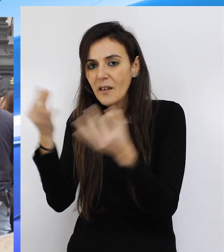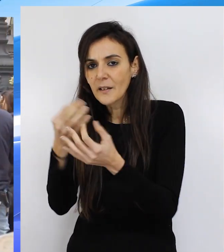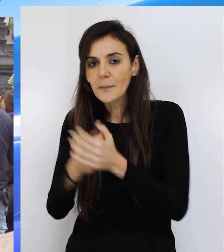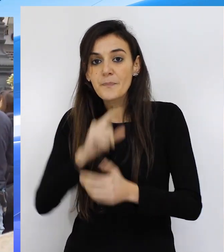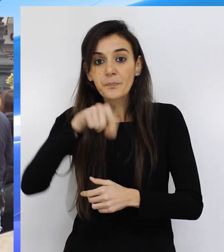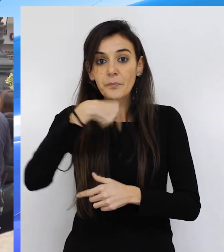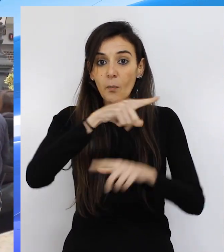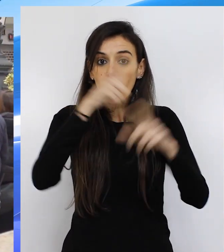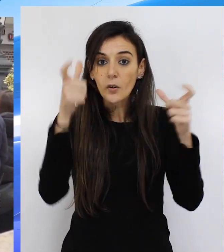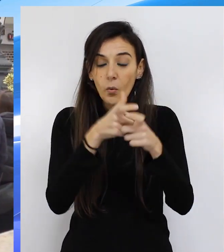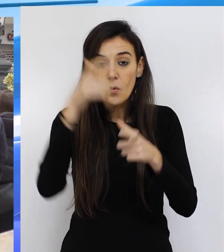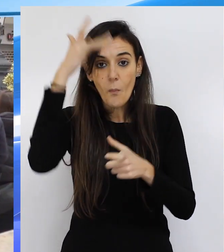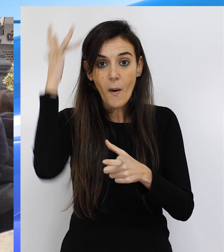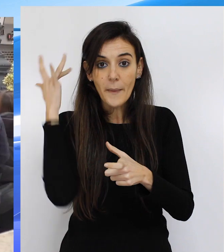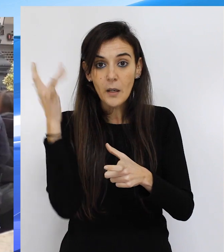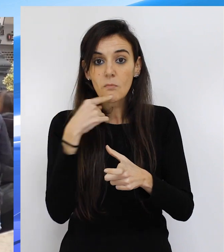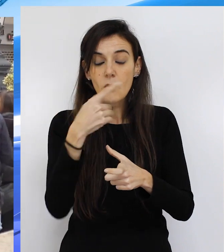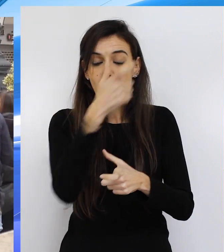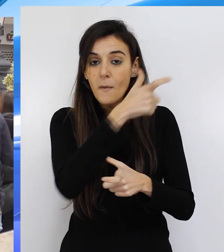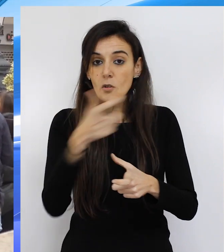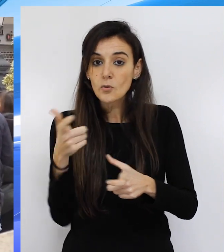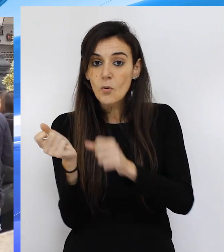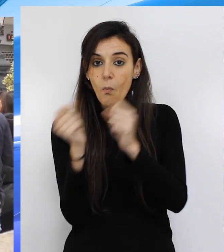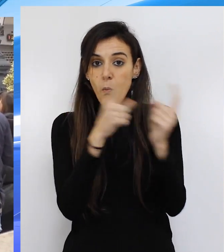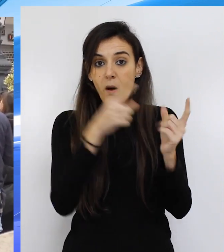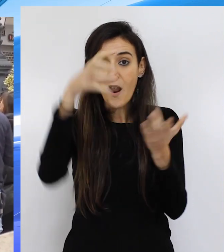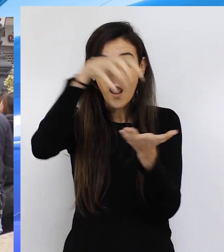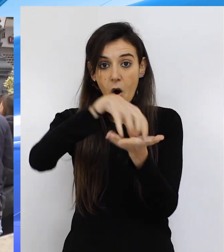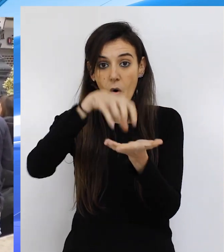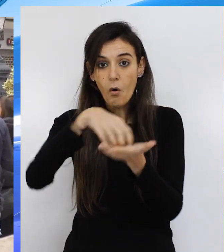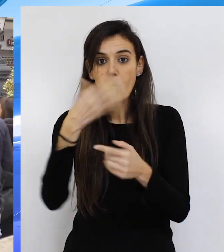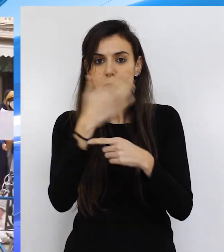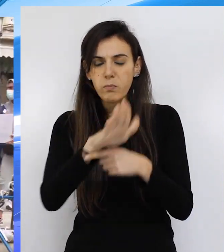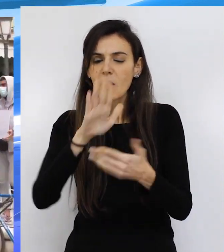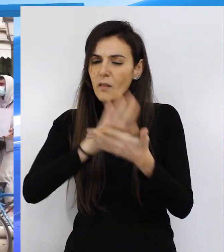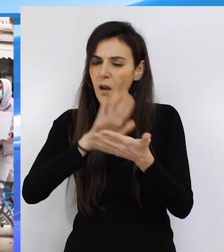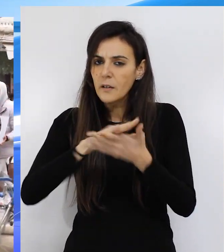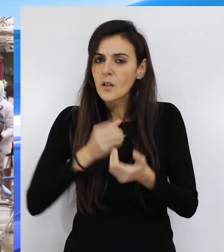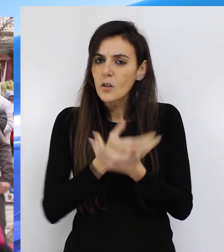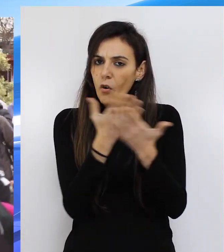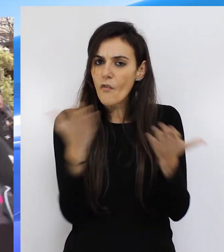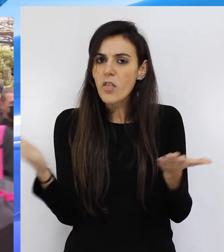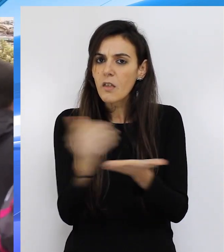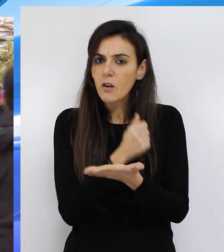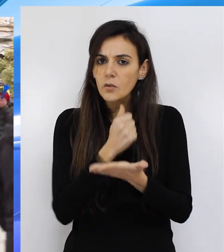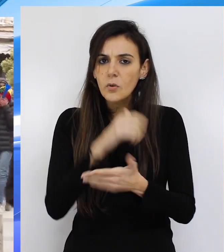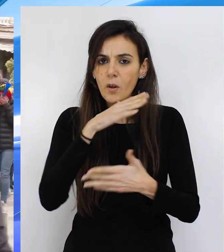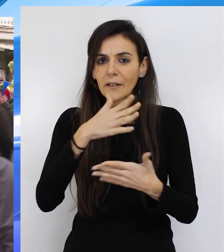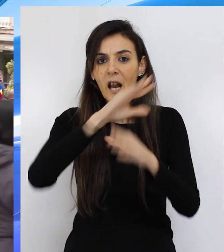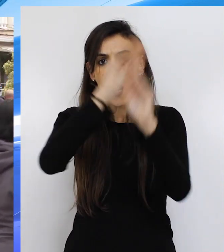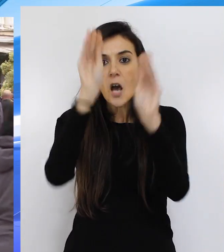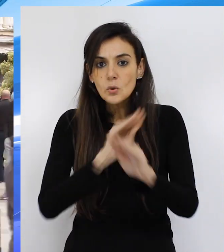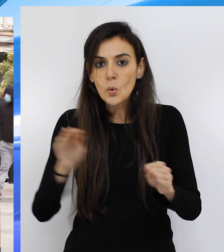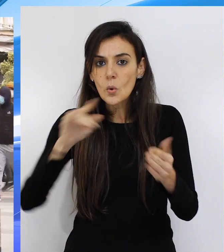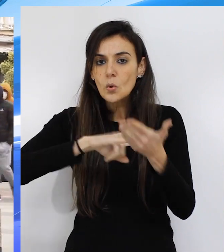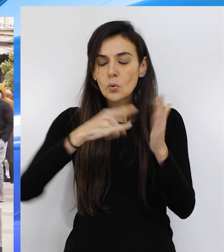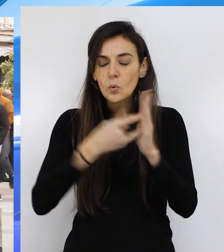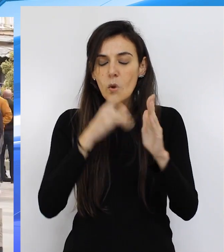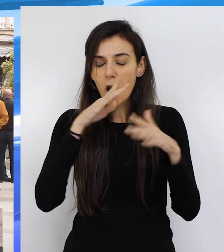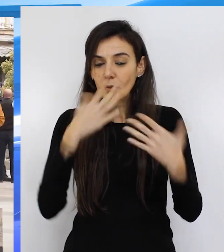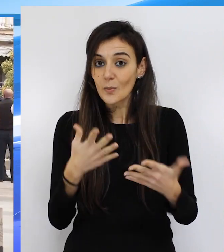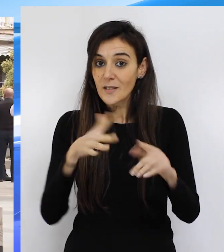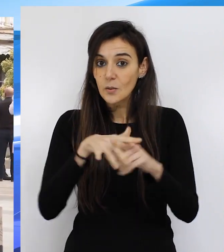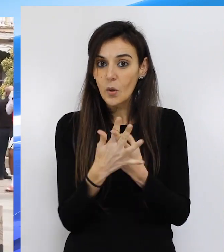Tras la reunión, como a Mabel Deu, los alojados en estas naves se han mostrado tranquilos y confiados en la solución a su situación.